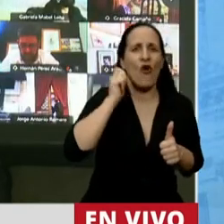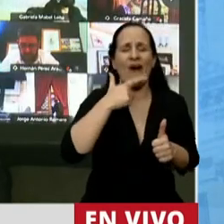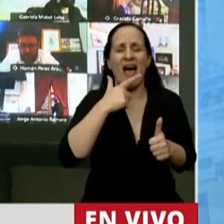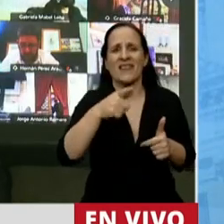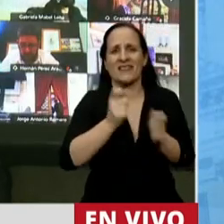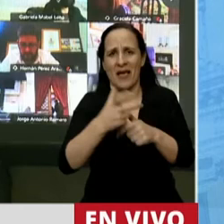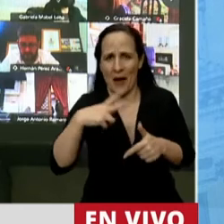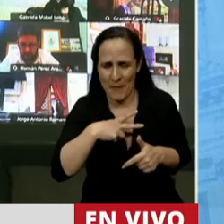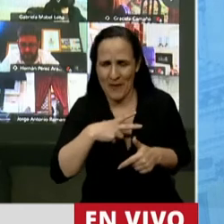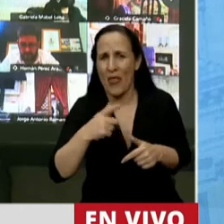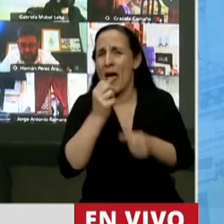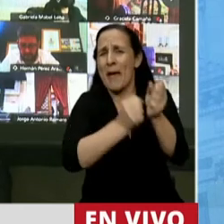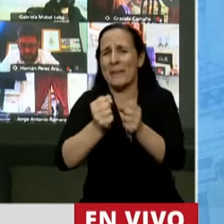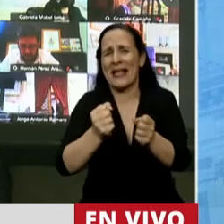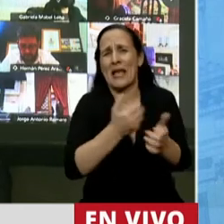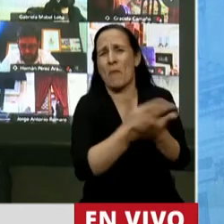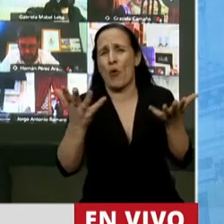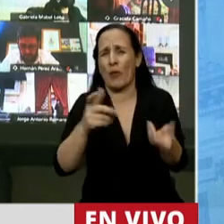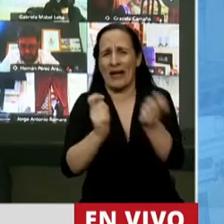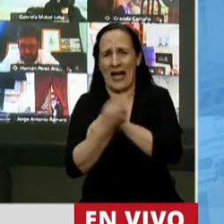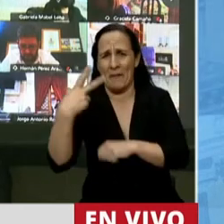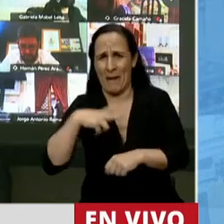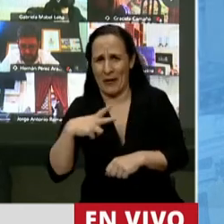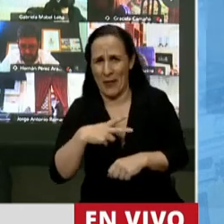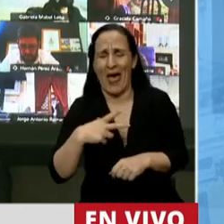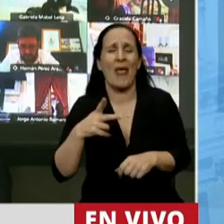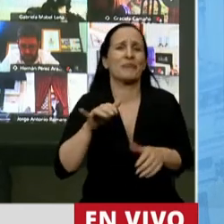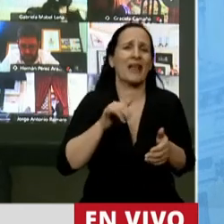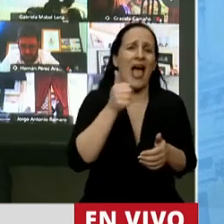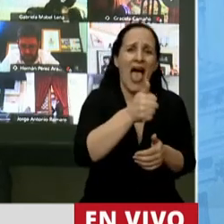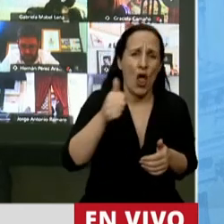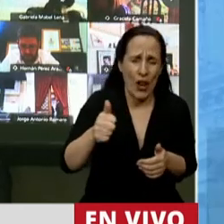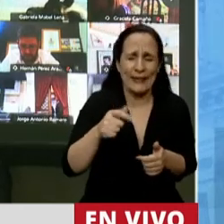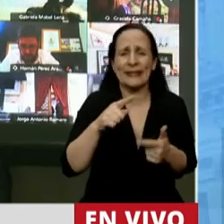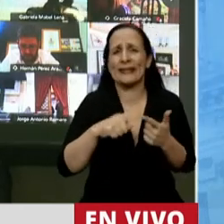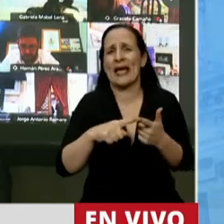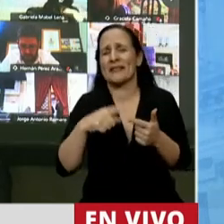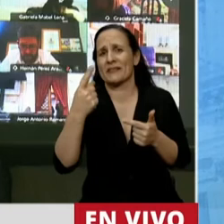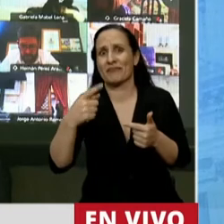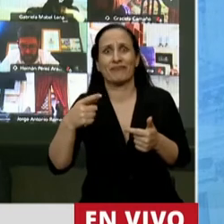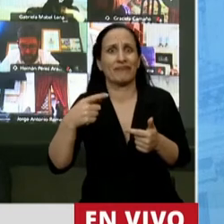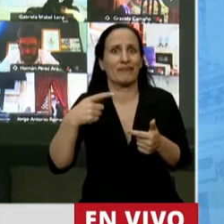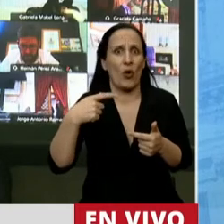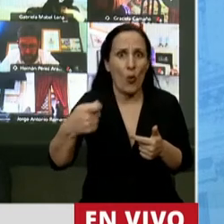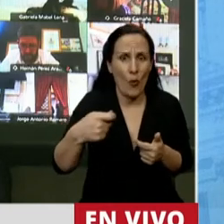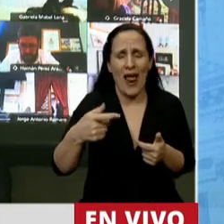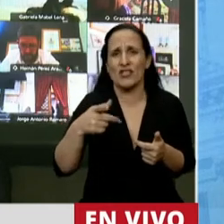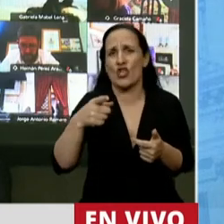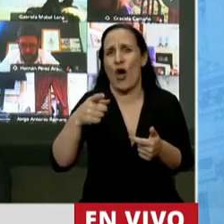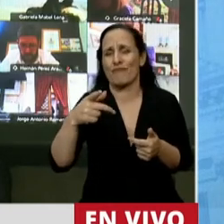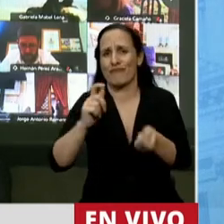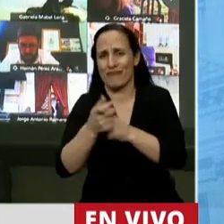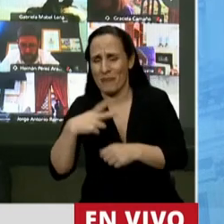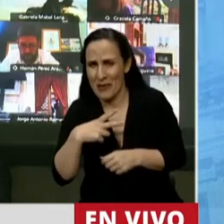privatizaron tantas empresas públicas, aerolíneas, privatizaron las jubilaciones, también en este caso están haciendo